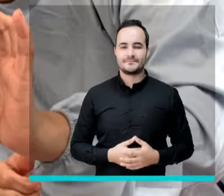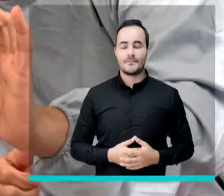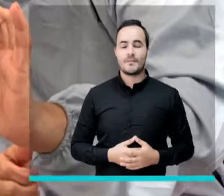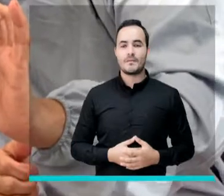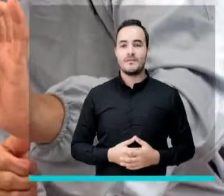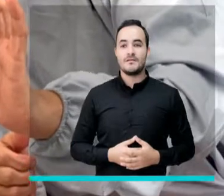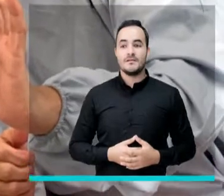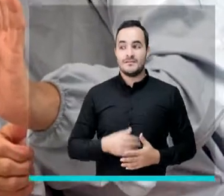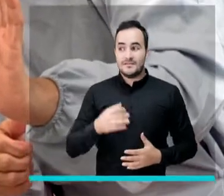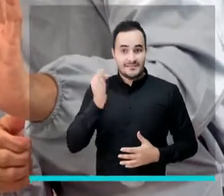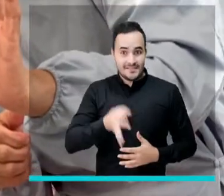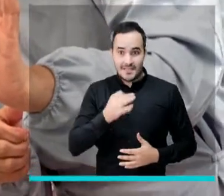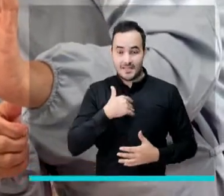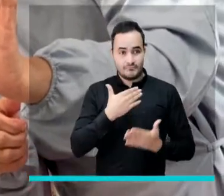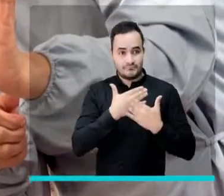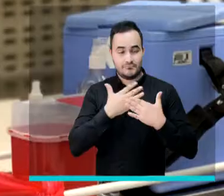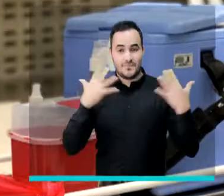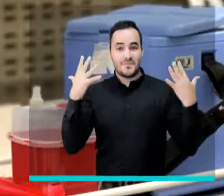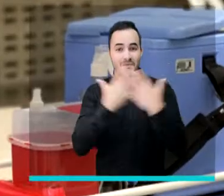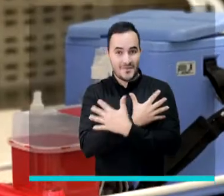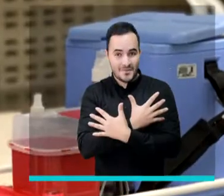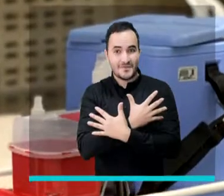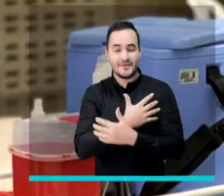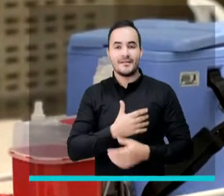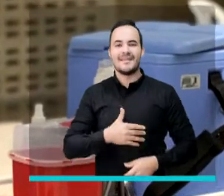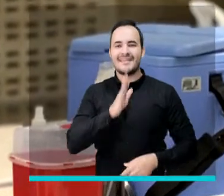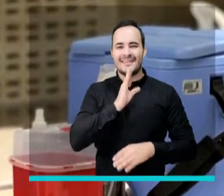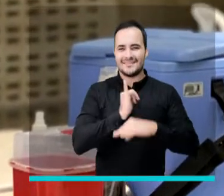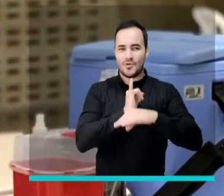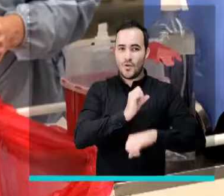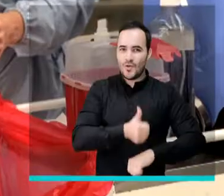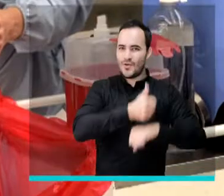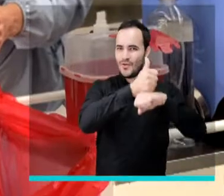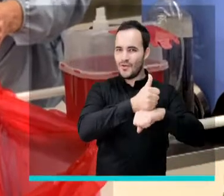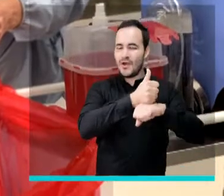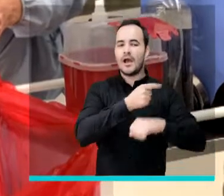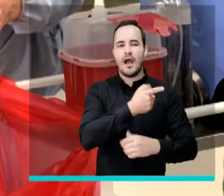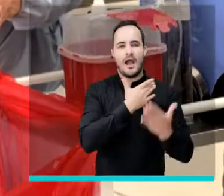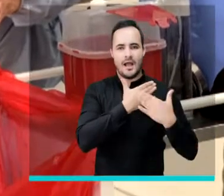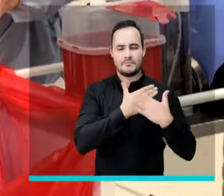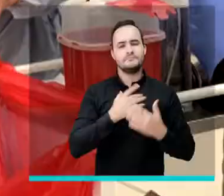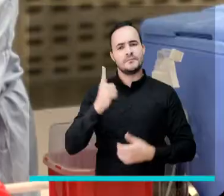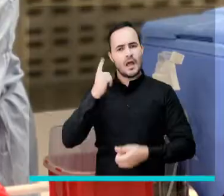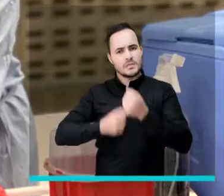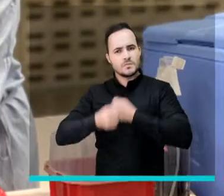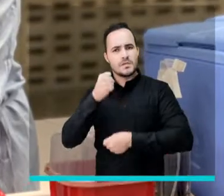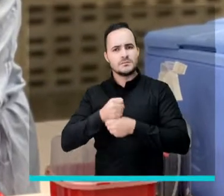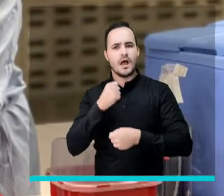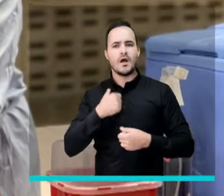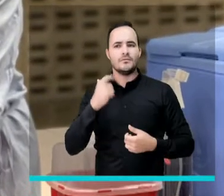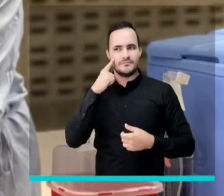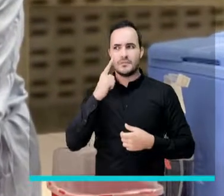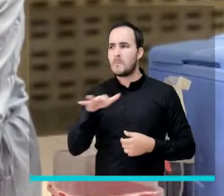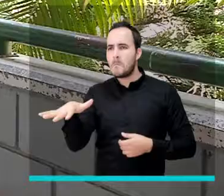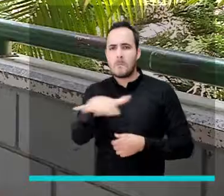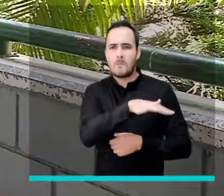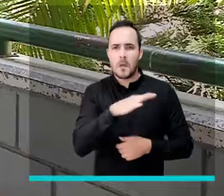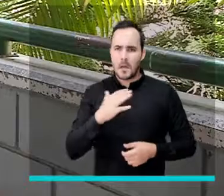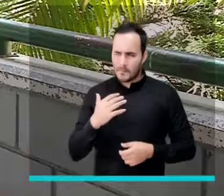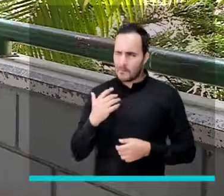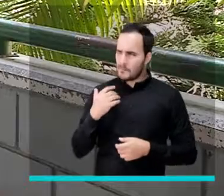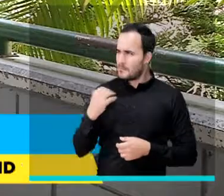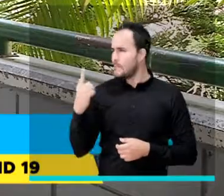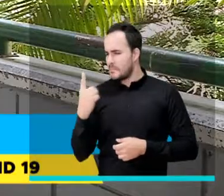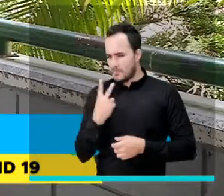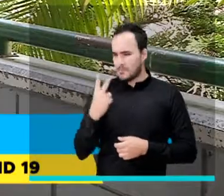Eso fue de manera sorpresiva que nos avisó el rector. Nosotros el año pasado iniciamos, fuimos uno de los primeros